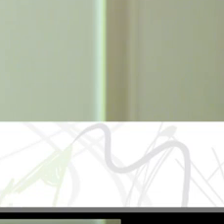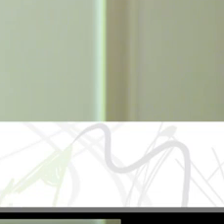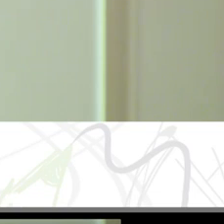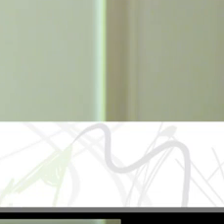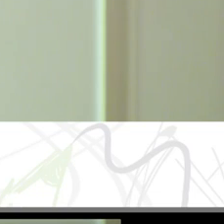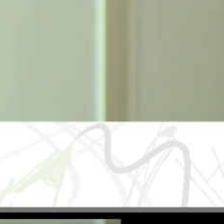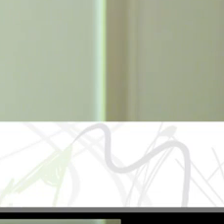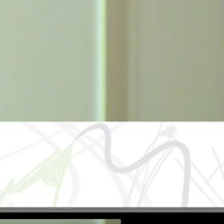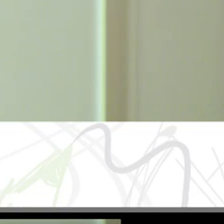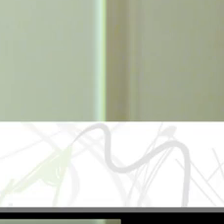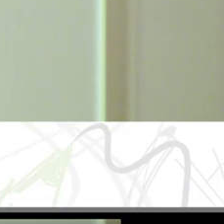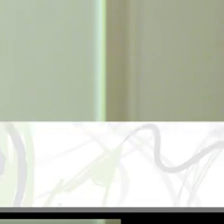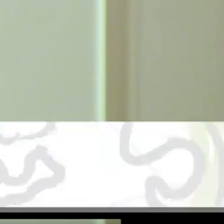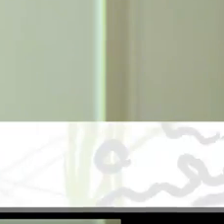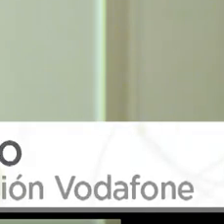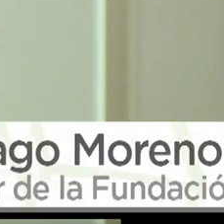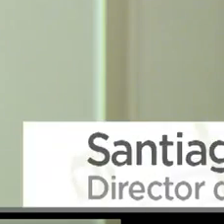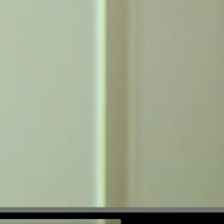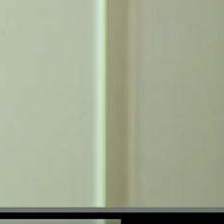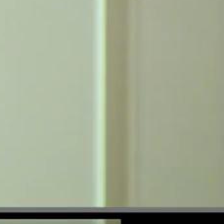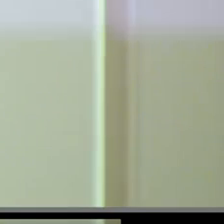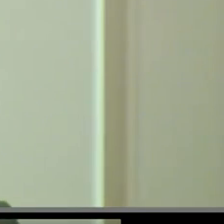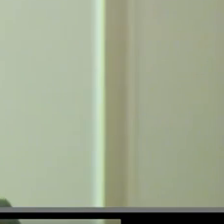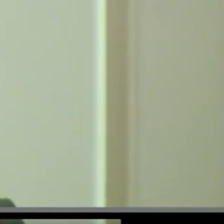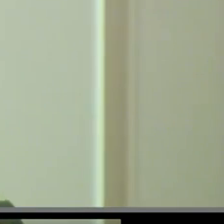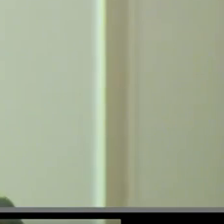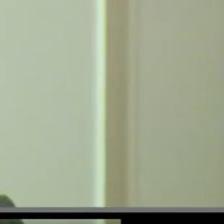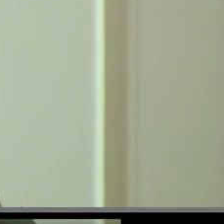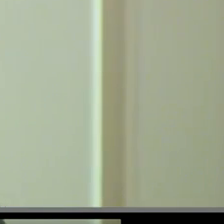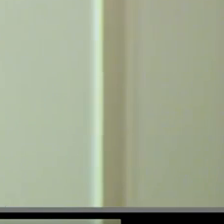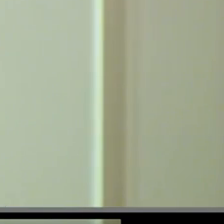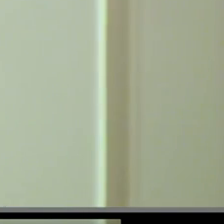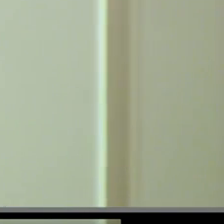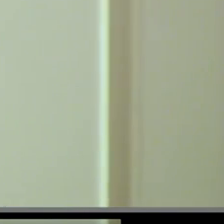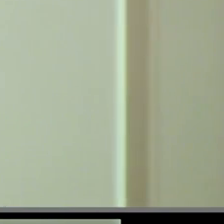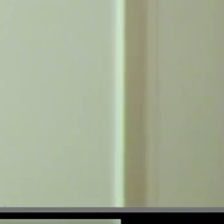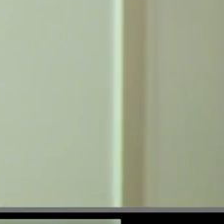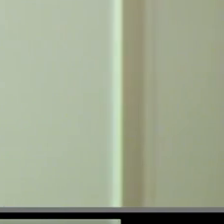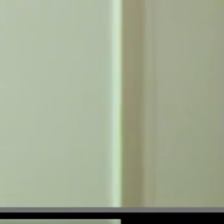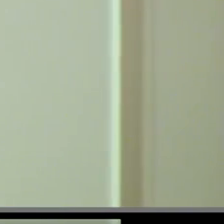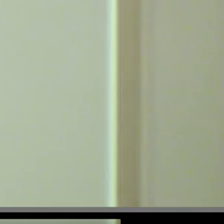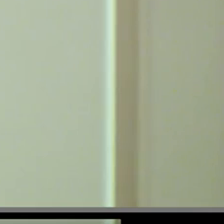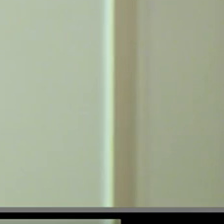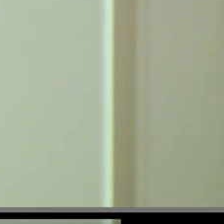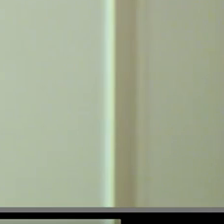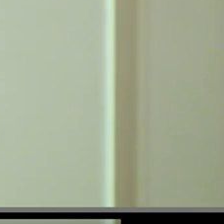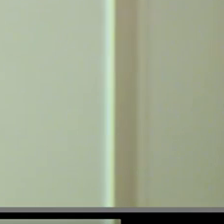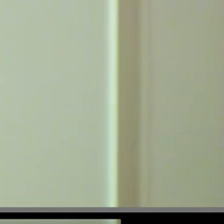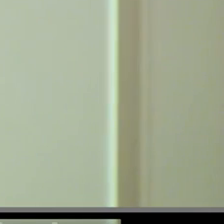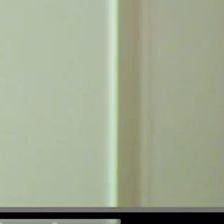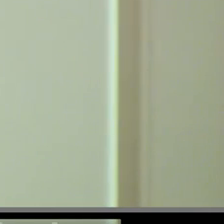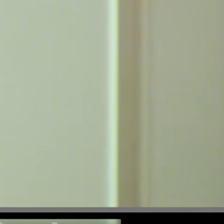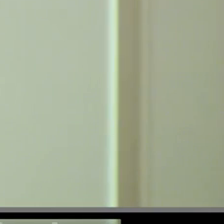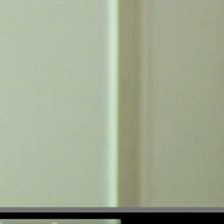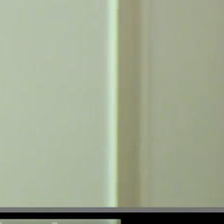presidente. Yo solo dirijo la Fundación Vodafone España y nos preside Paco Román. Lo digo porque